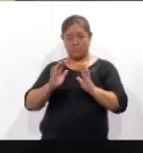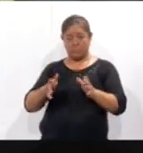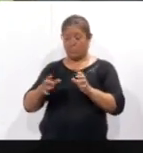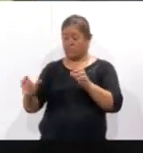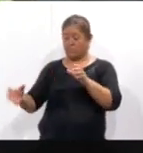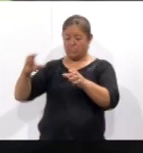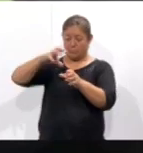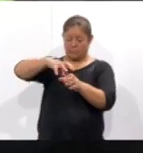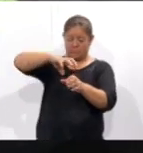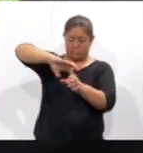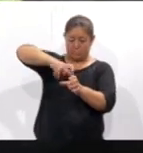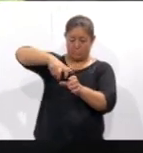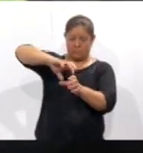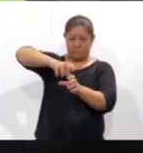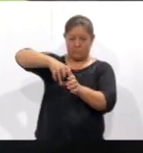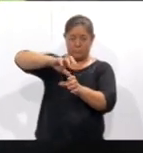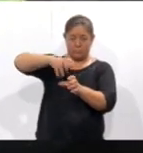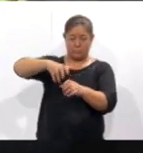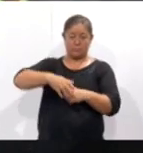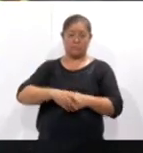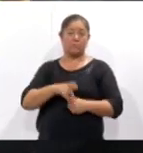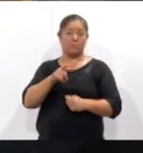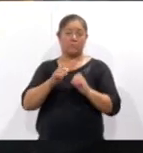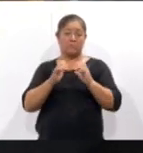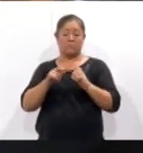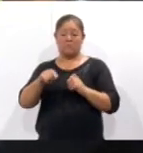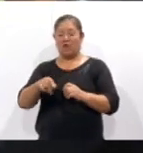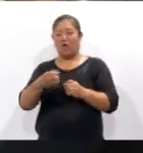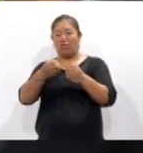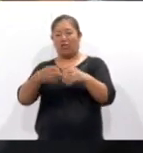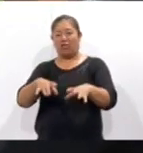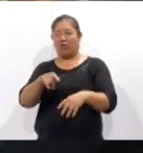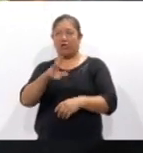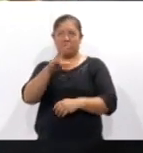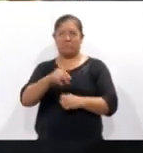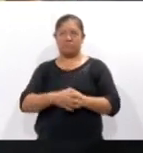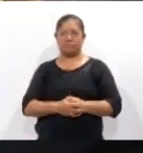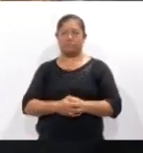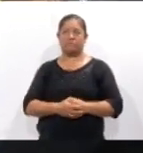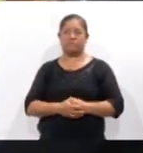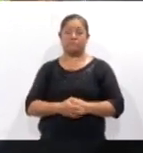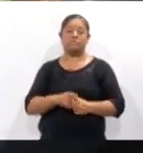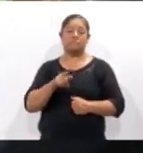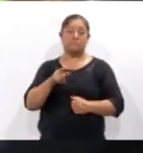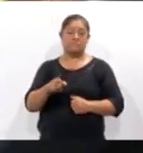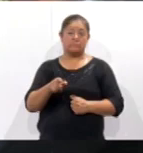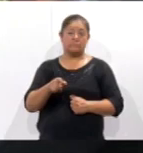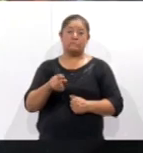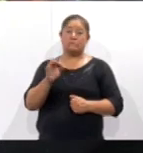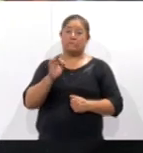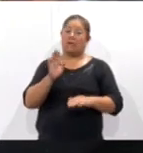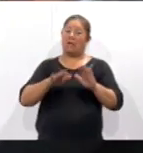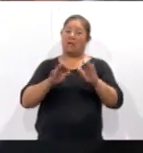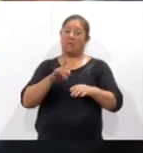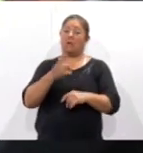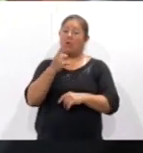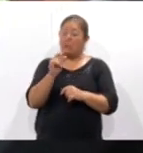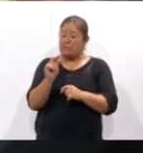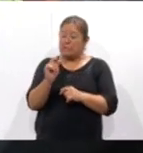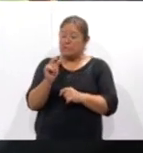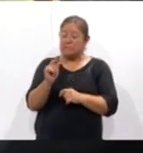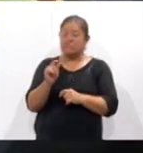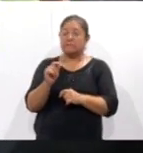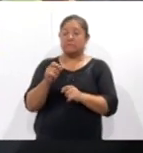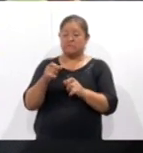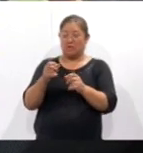su frasquito donde lo van a macerar, no se les vaya a echar a perder, porque se puede, si se llega a pudrir a veces una hojita o así,